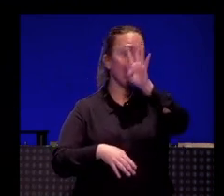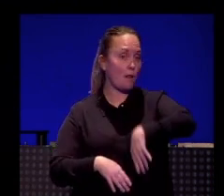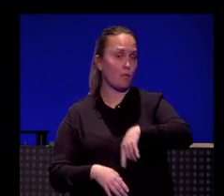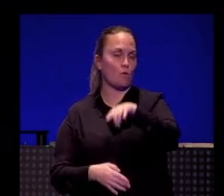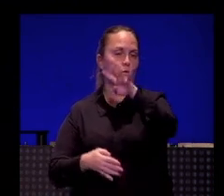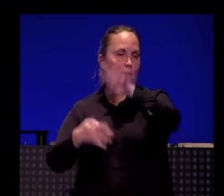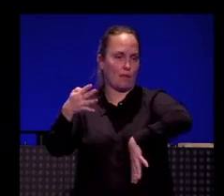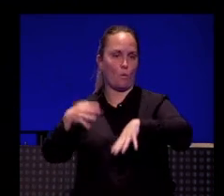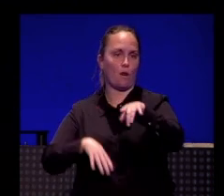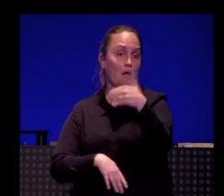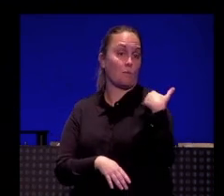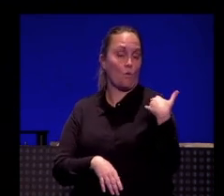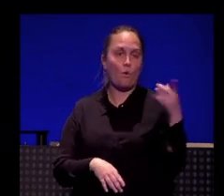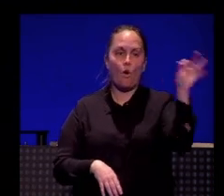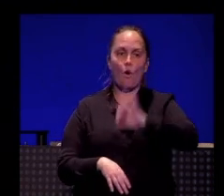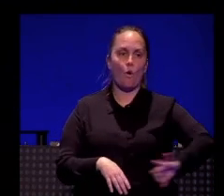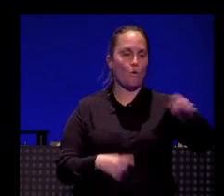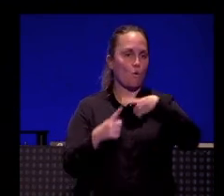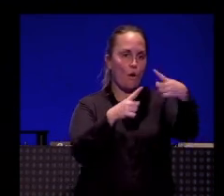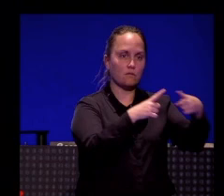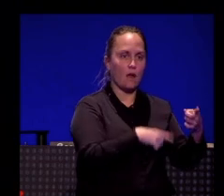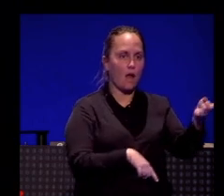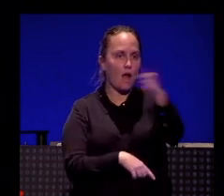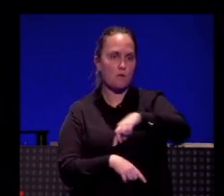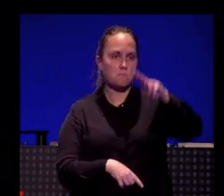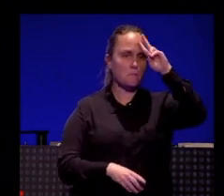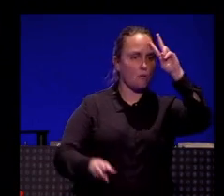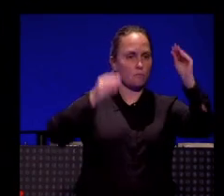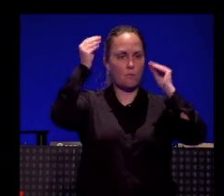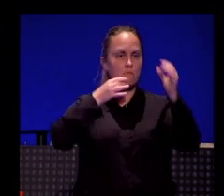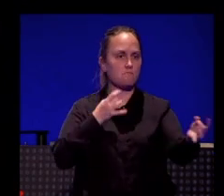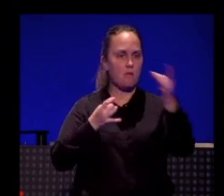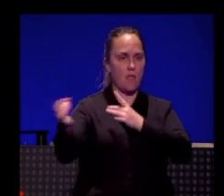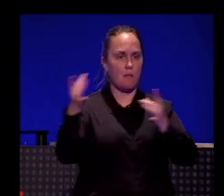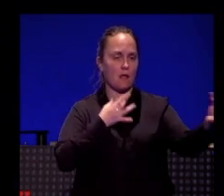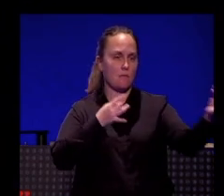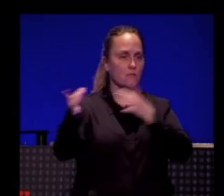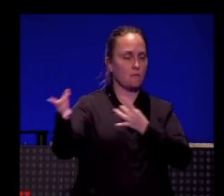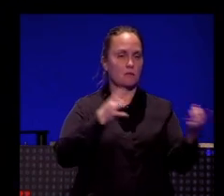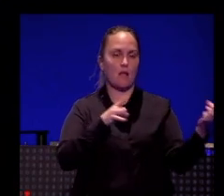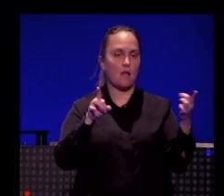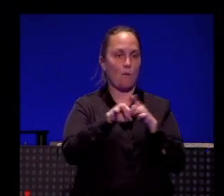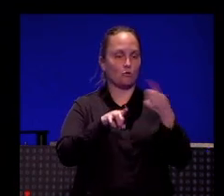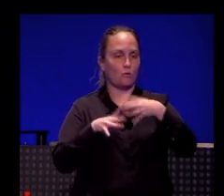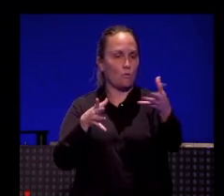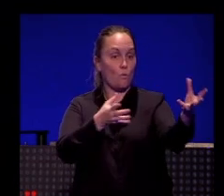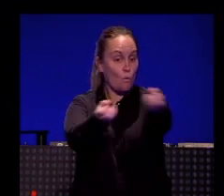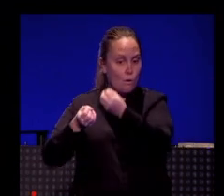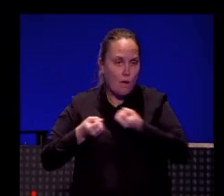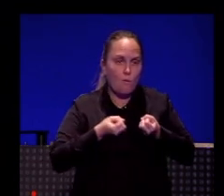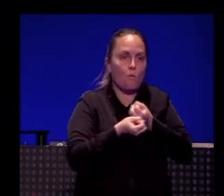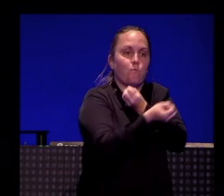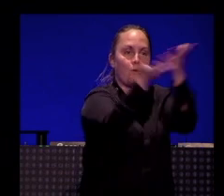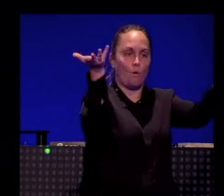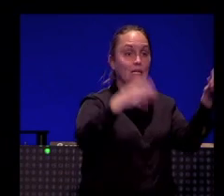recientemente o de cosas que a ellos les preocupan para que nosotros hagamos también de altavoz. Y nuevas narrativas que